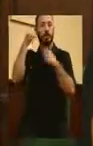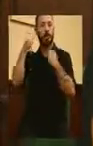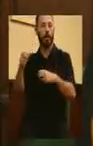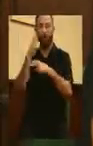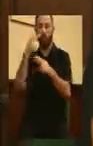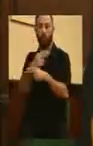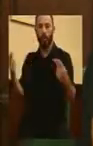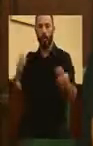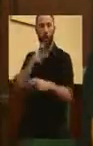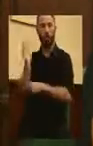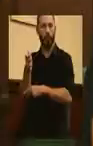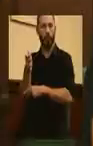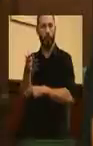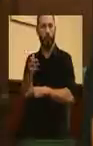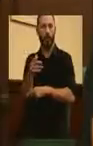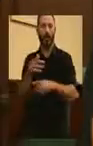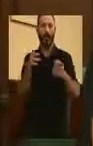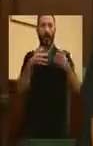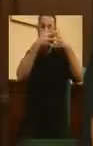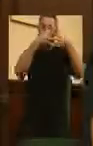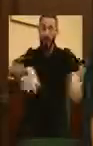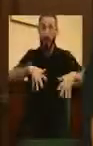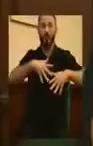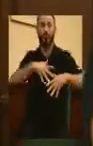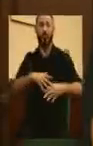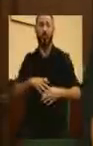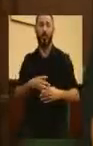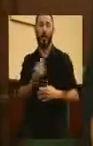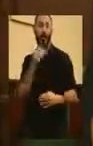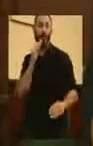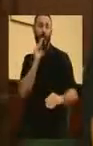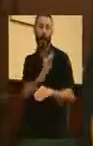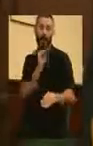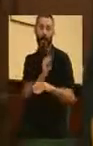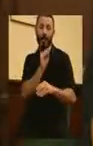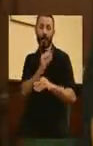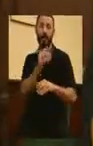sobreinversión en infraestructuras en Madrid y en su periferia metropolitana